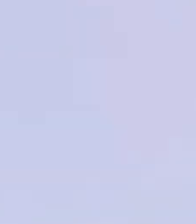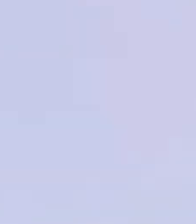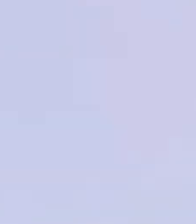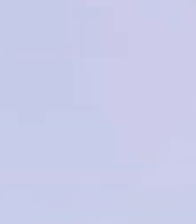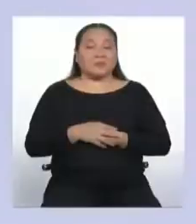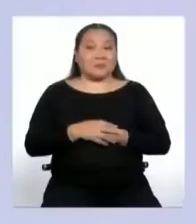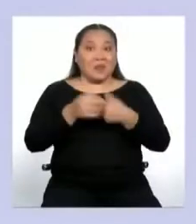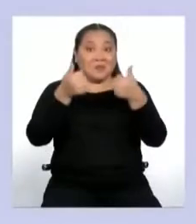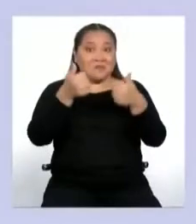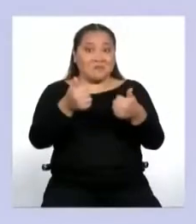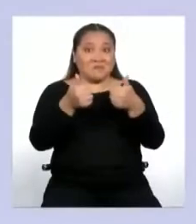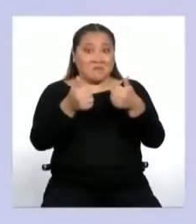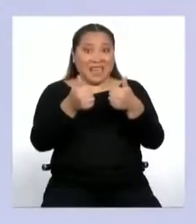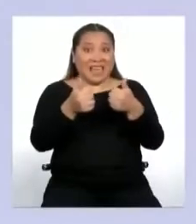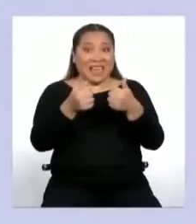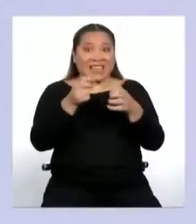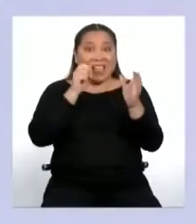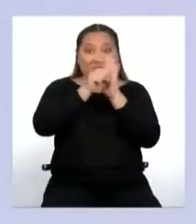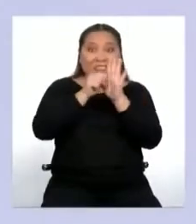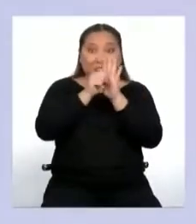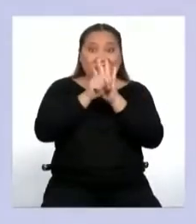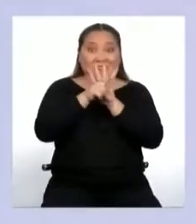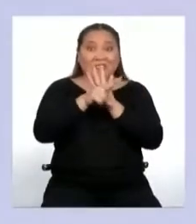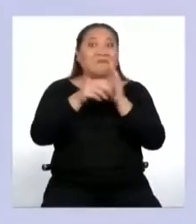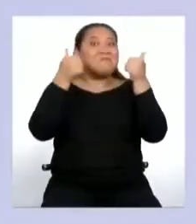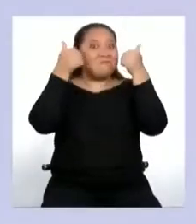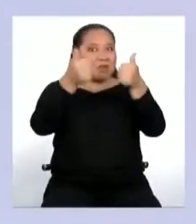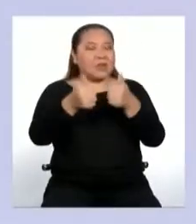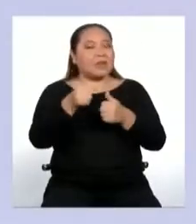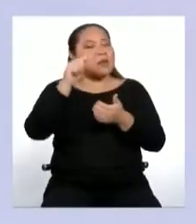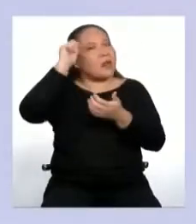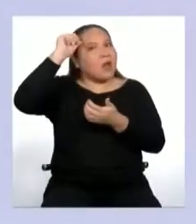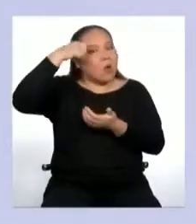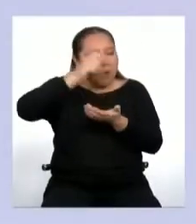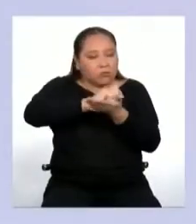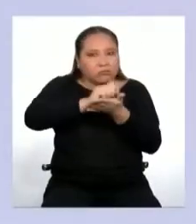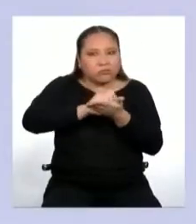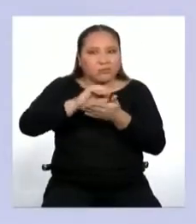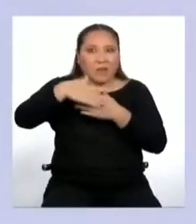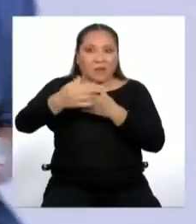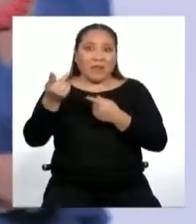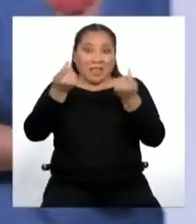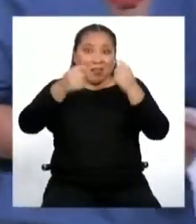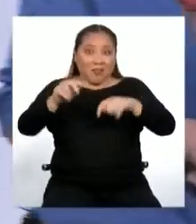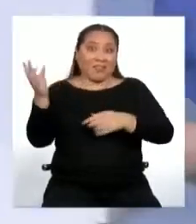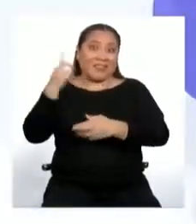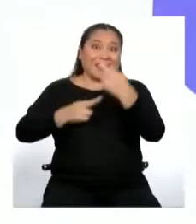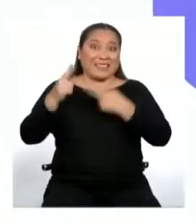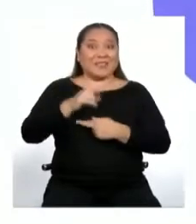¿Qué tal estuvo el video? Bravazo, ¿no es cierto? Bueno, acuérdense siempre de tomar nota. Nos vemos después del corte. No se vayan.